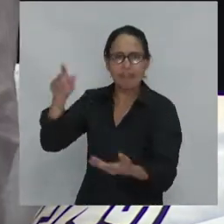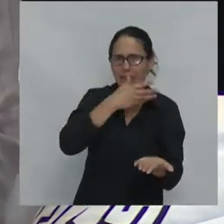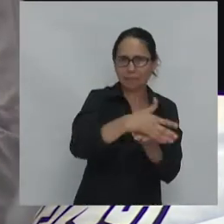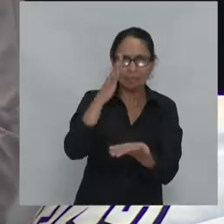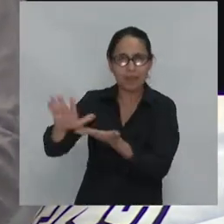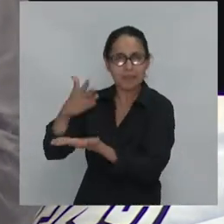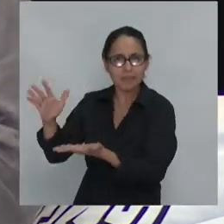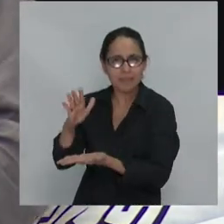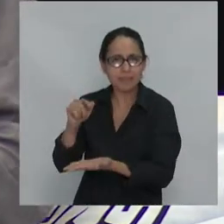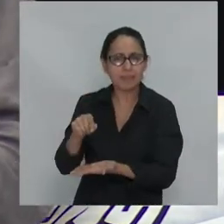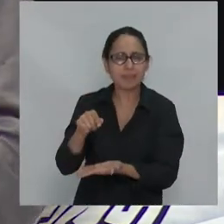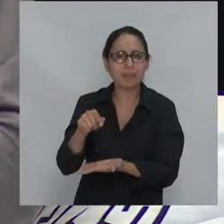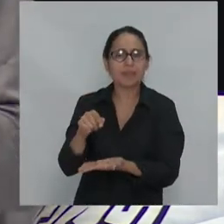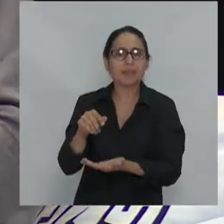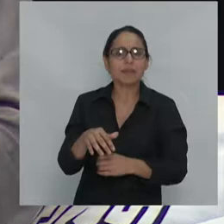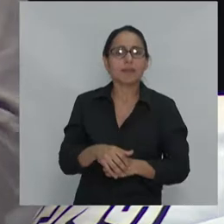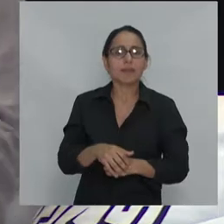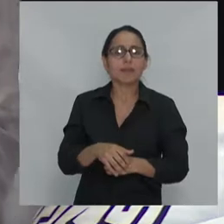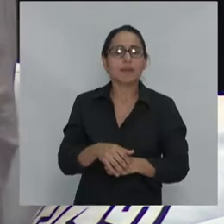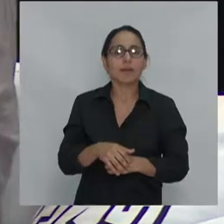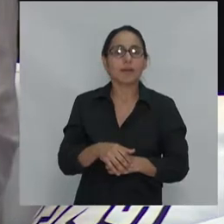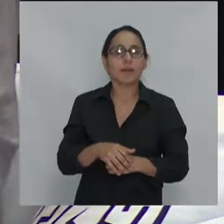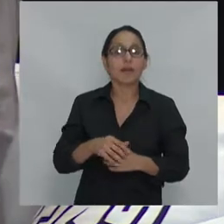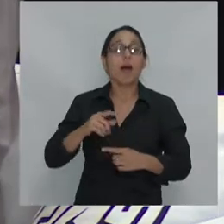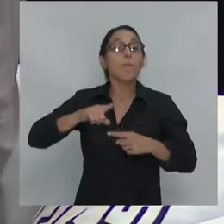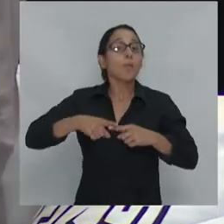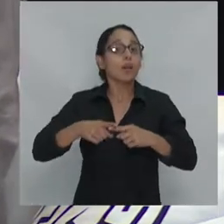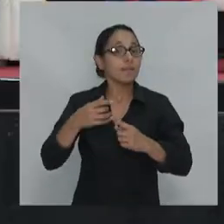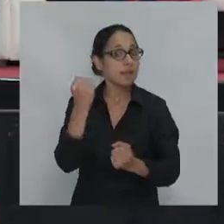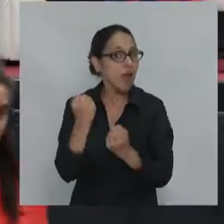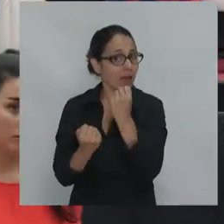una política económica